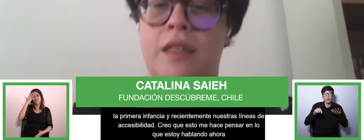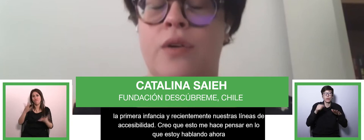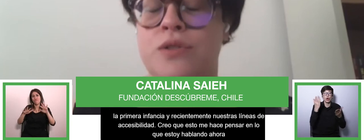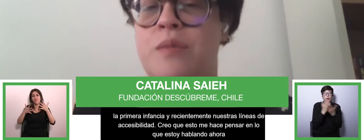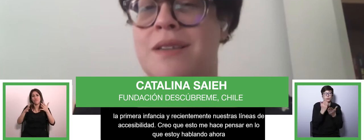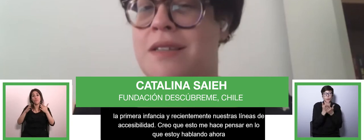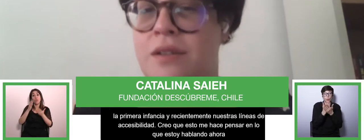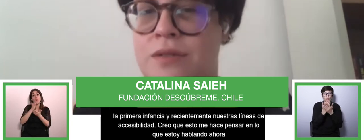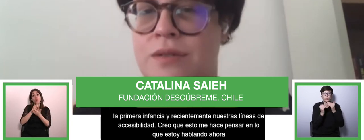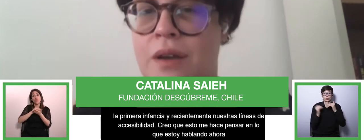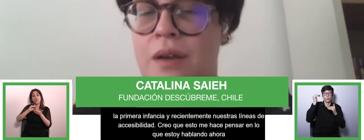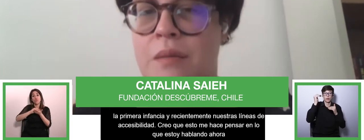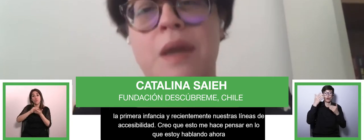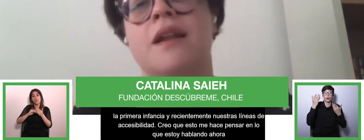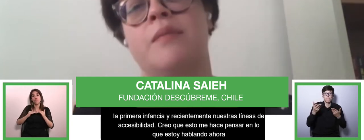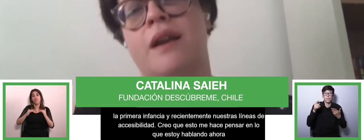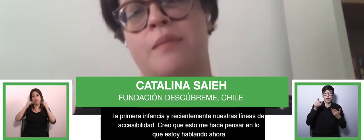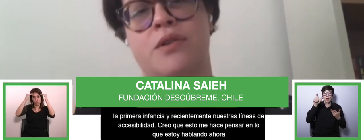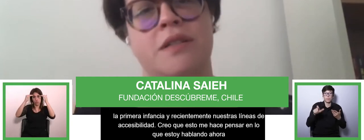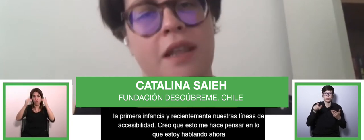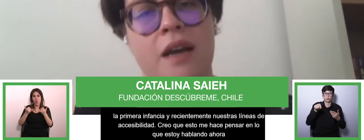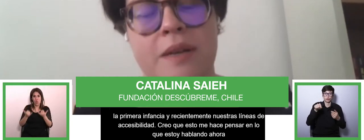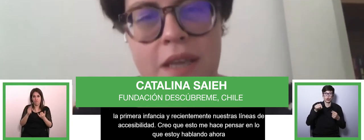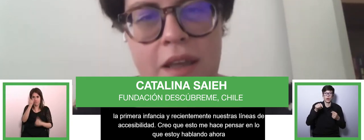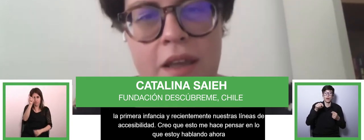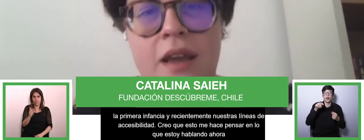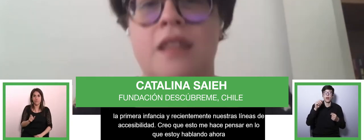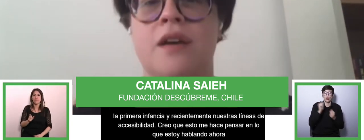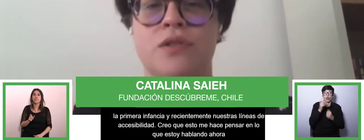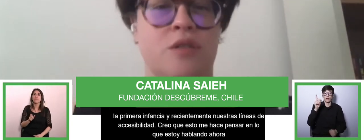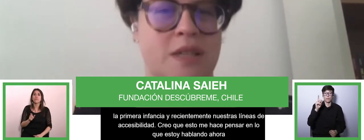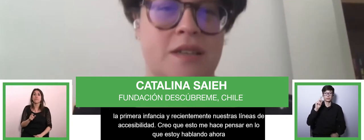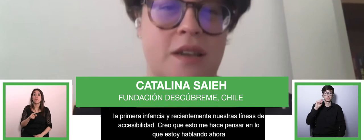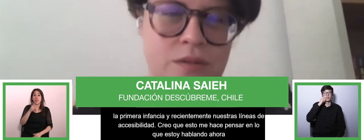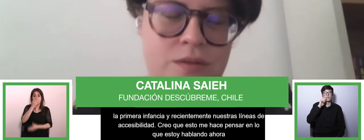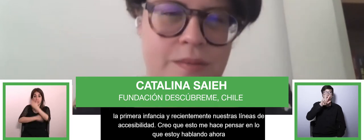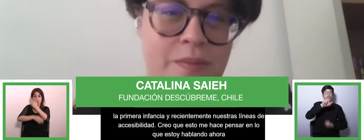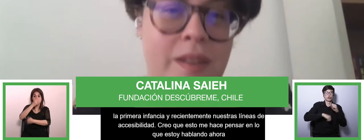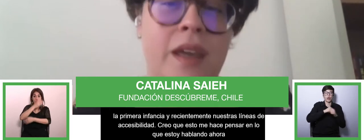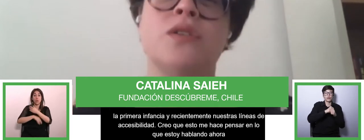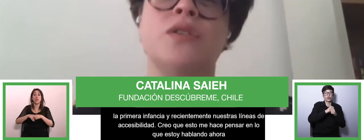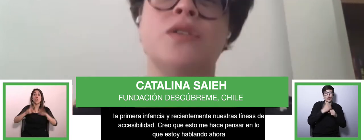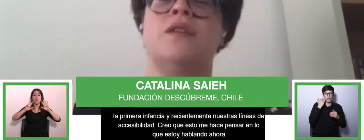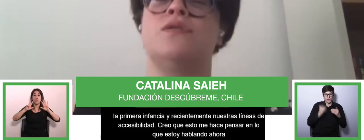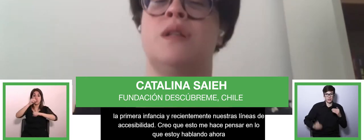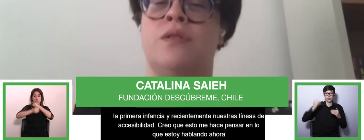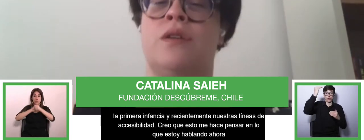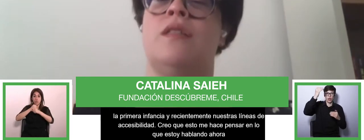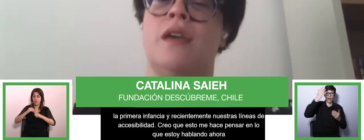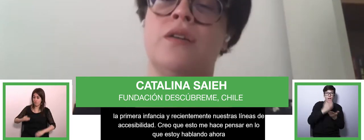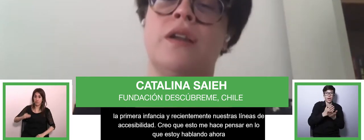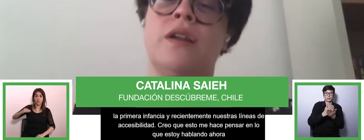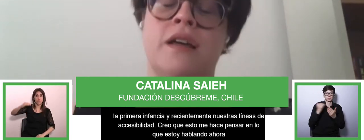Chile es de 8,6 años? Mientras que para las personas sin discapacidad es de 11,6 años. Estos tres